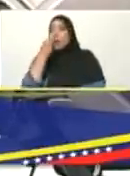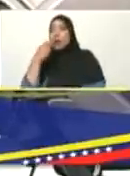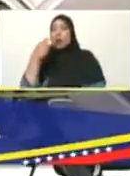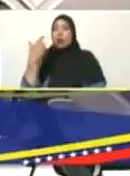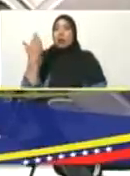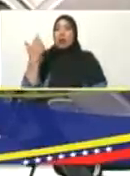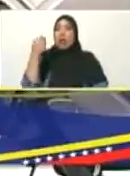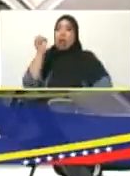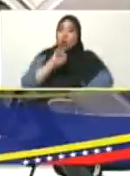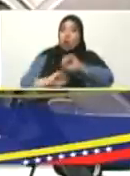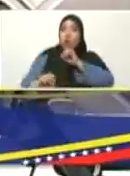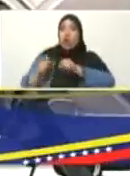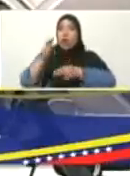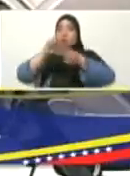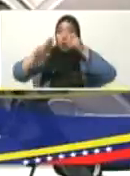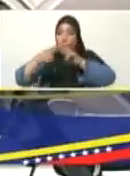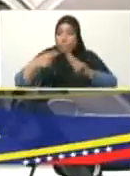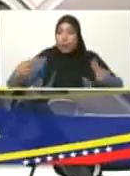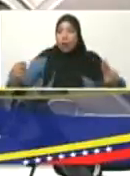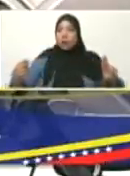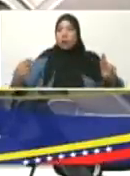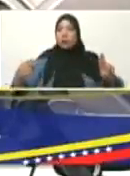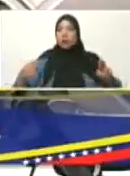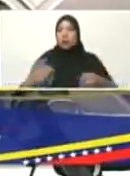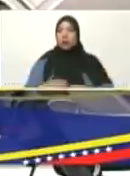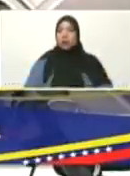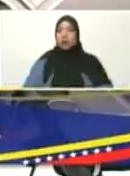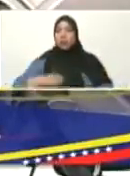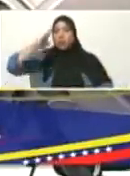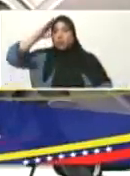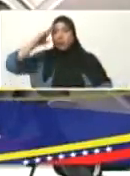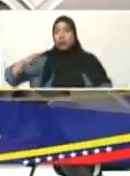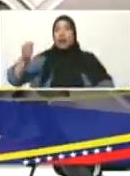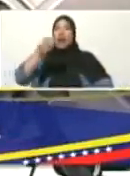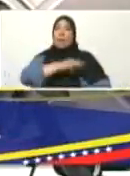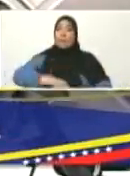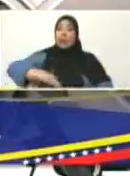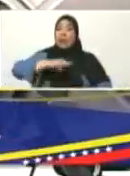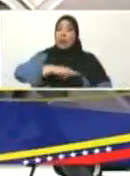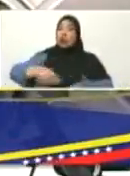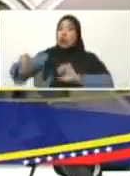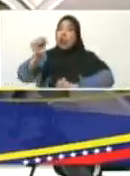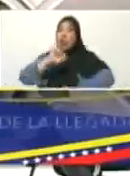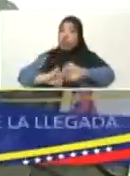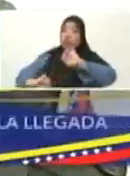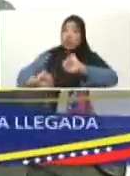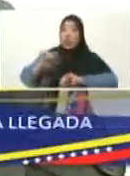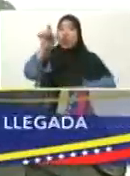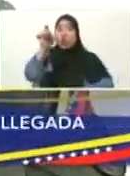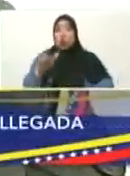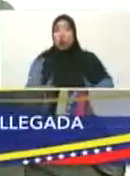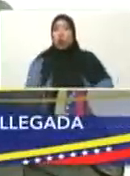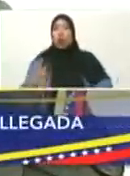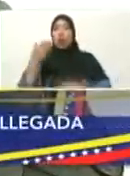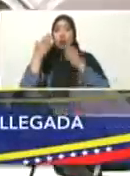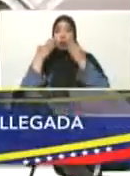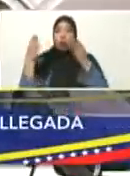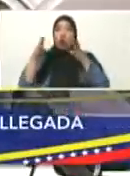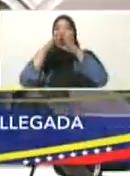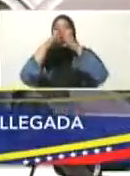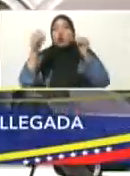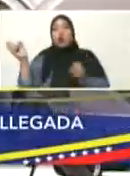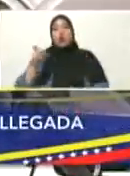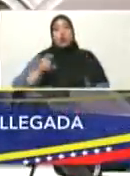Paz, general en jefe Vladimir Padrino López y ministro de Defensa. El general en jefe Néstor Reverol Torres,